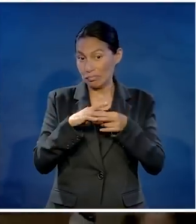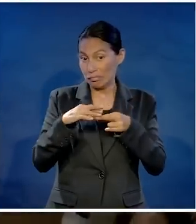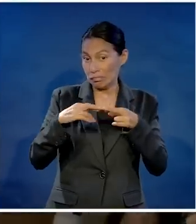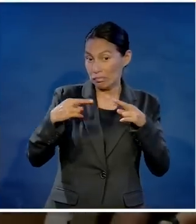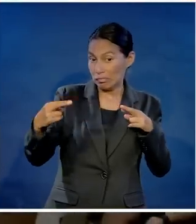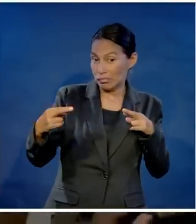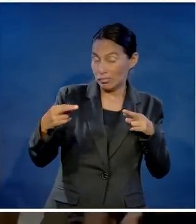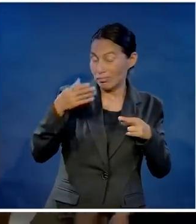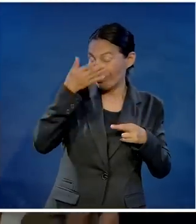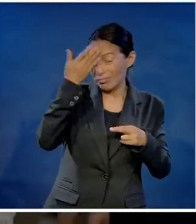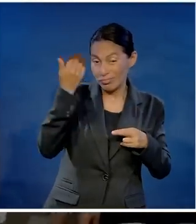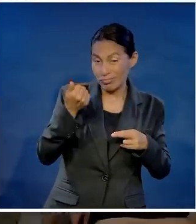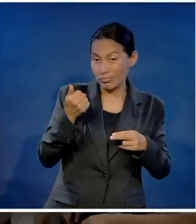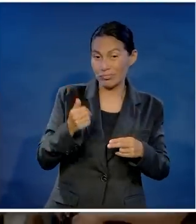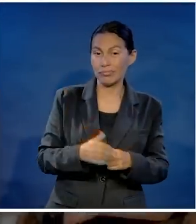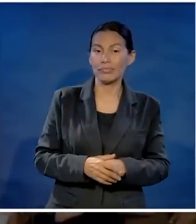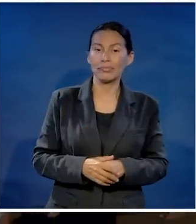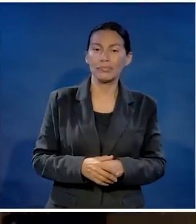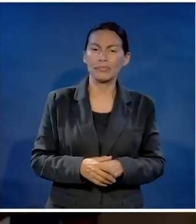Relaciones no sabemos.